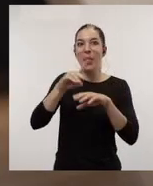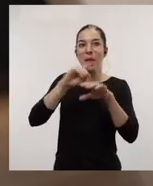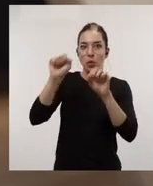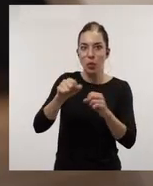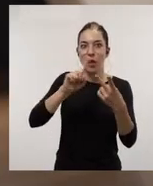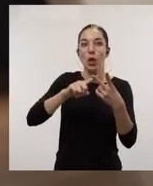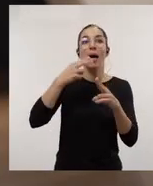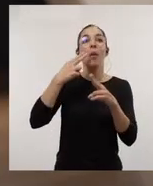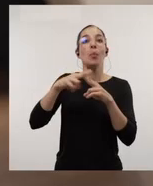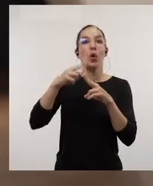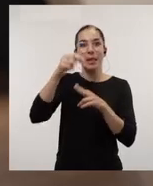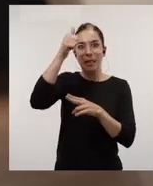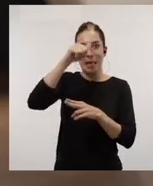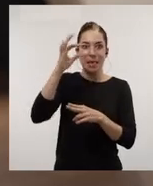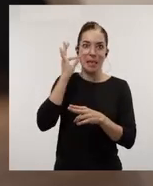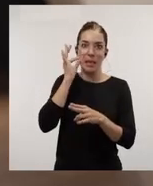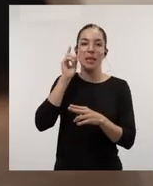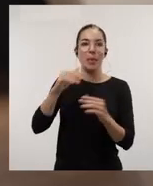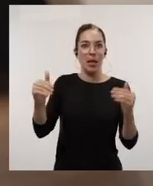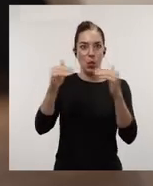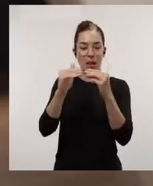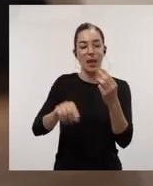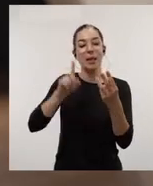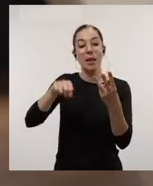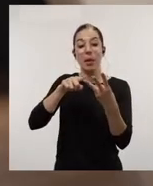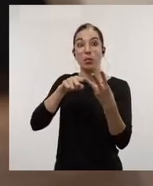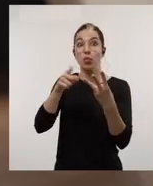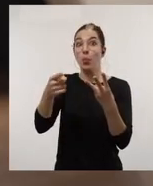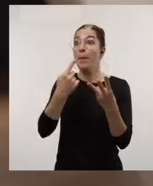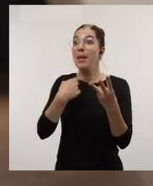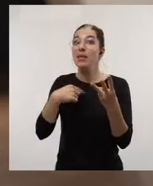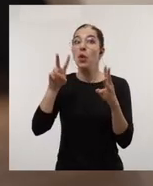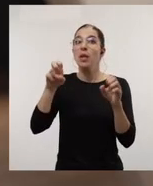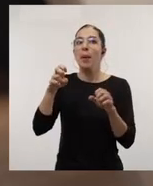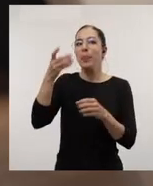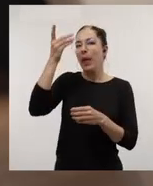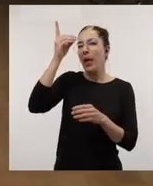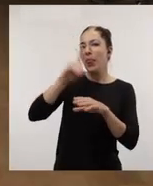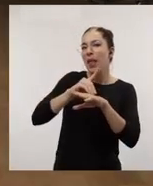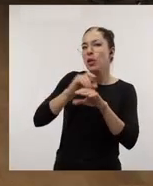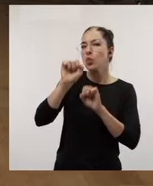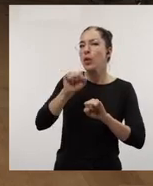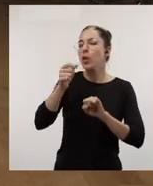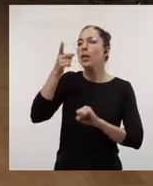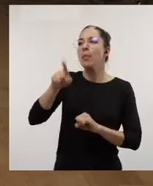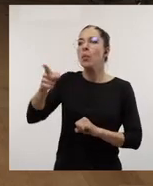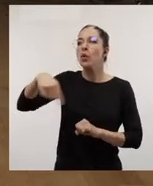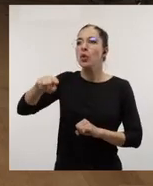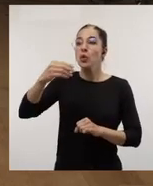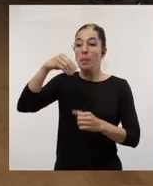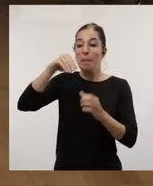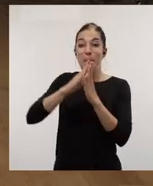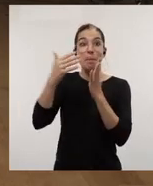datos, de las políticas de igualdad, de género. También tú me decías eso, protección de datos. ¿Qué otros aspectos